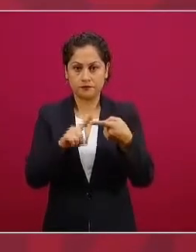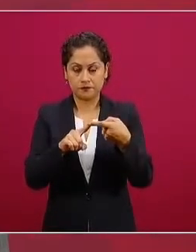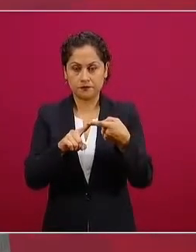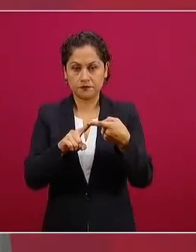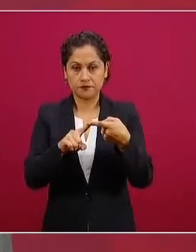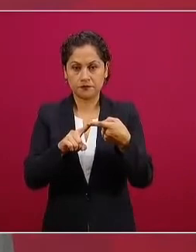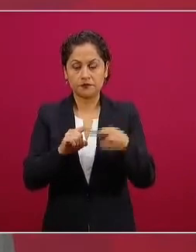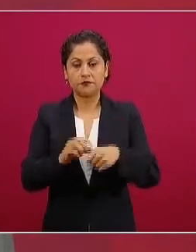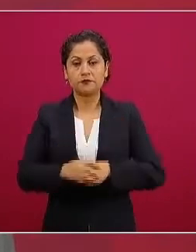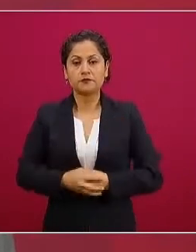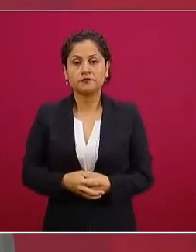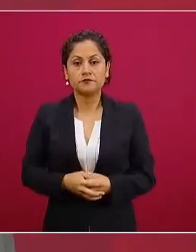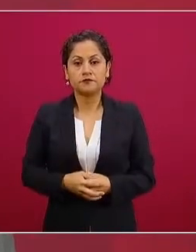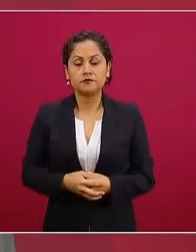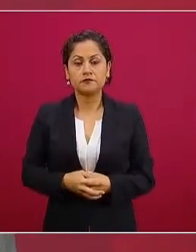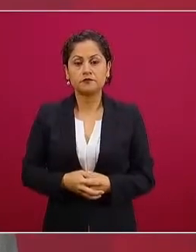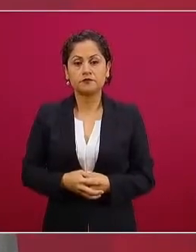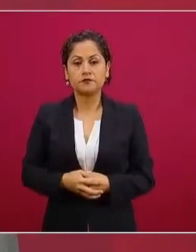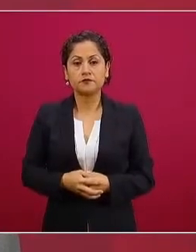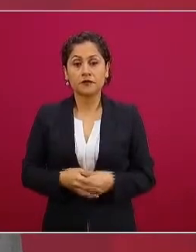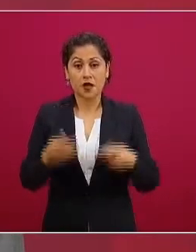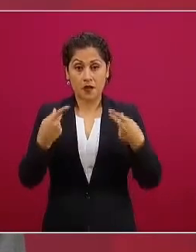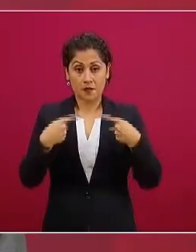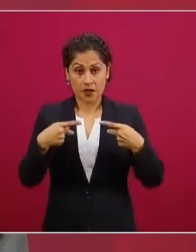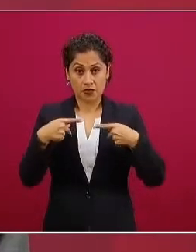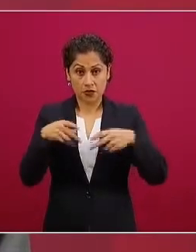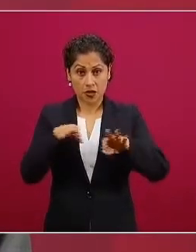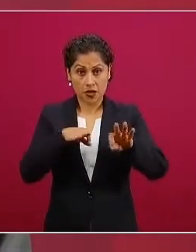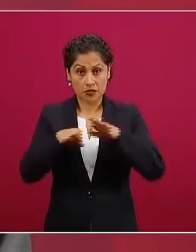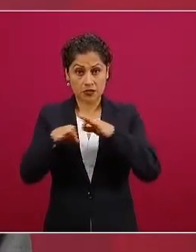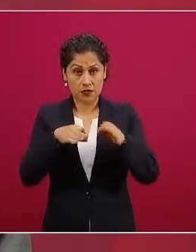no será despedido ningún trabajador,